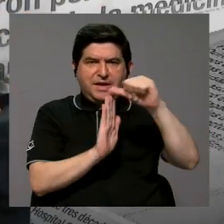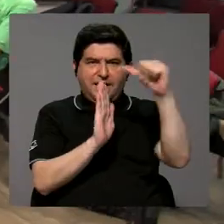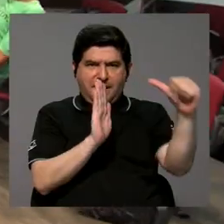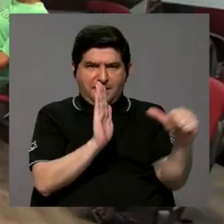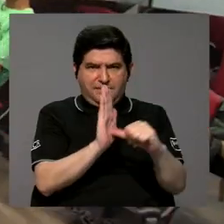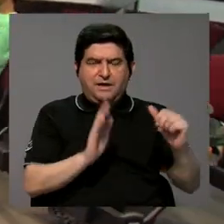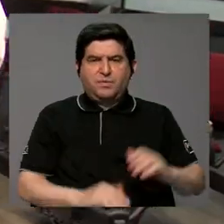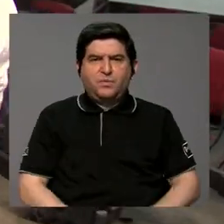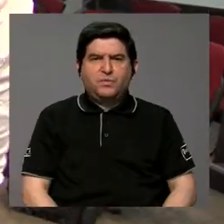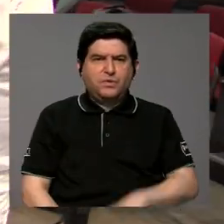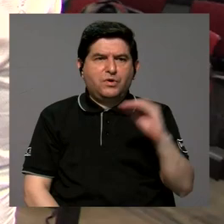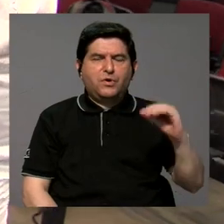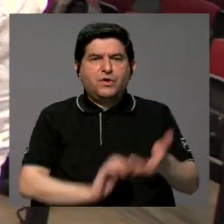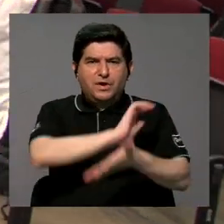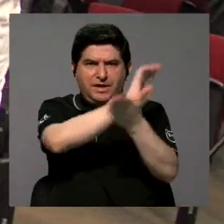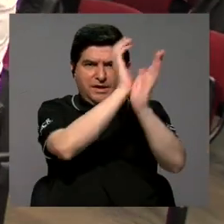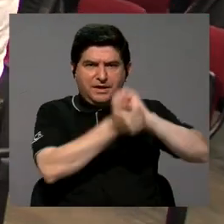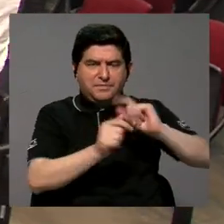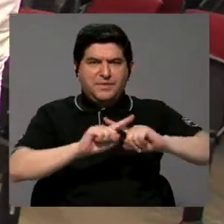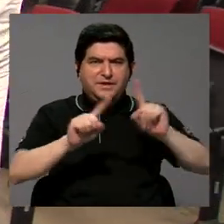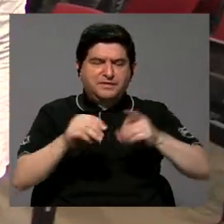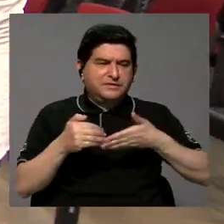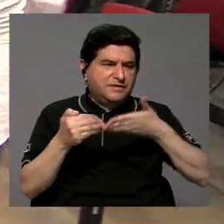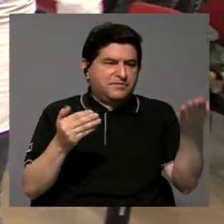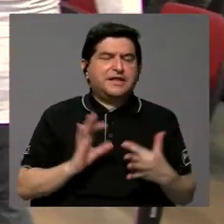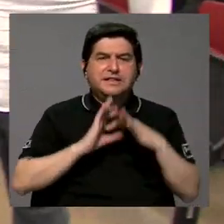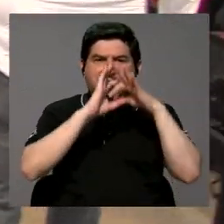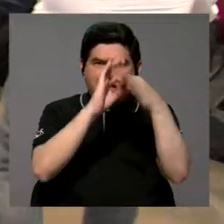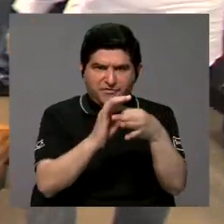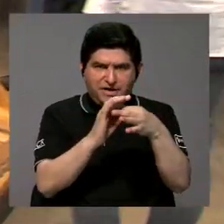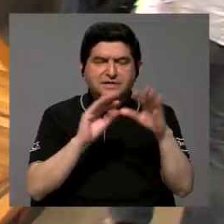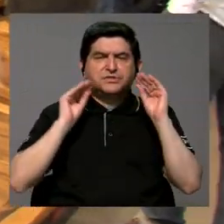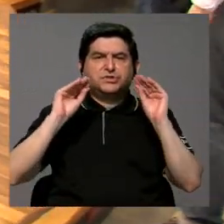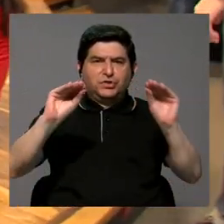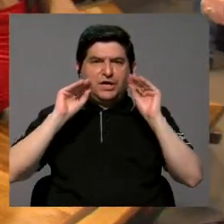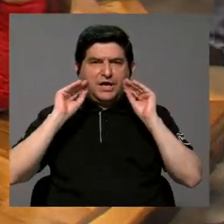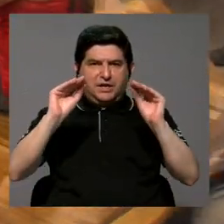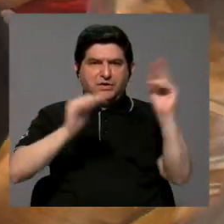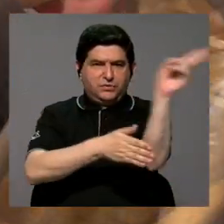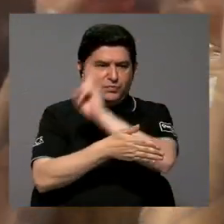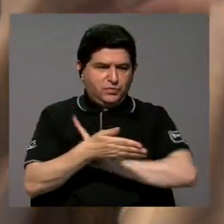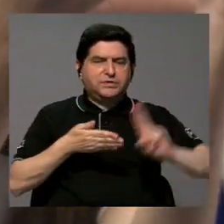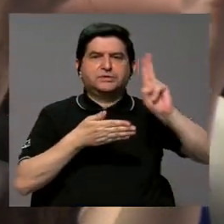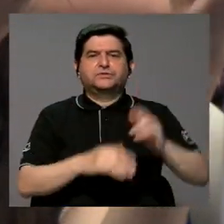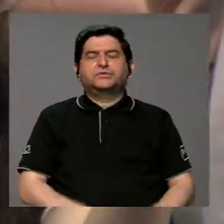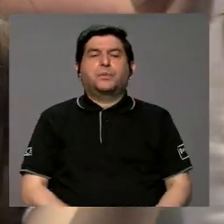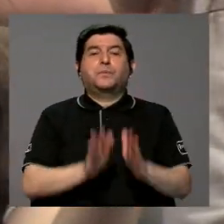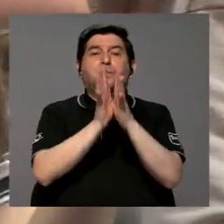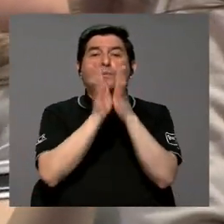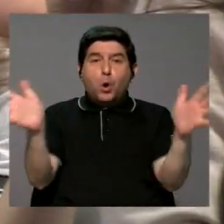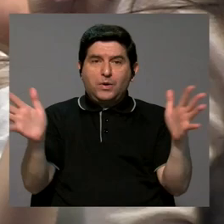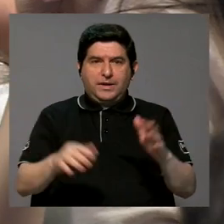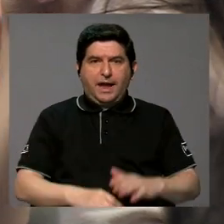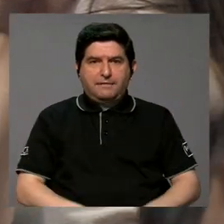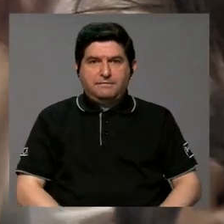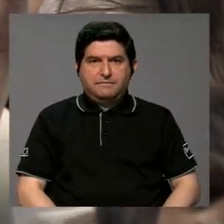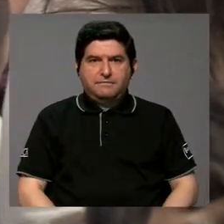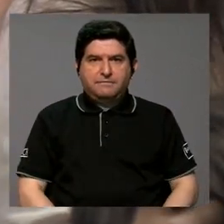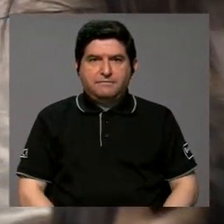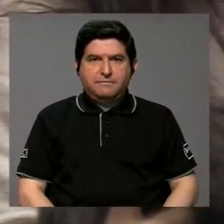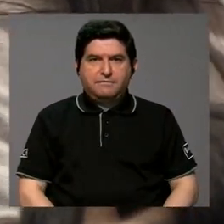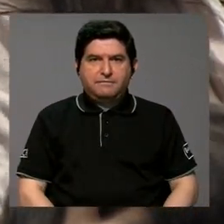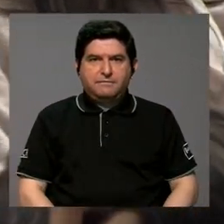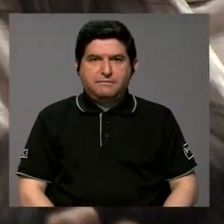artículo y reformar una serie de aspectos relacionados con la educación superior pública? ¿Cree usted